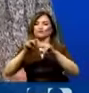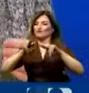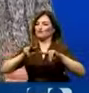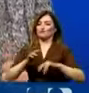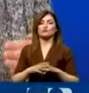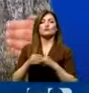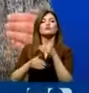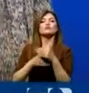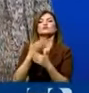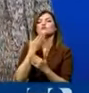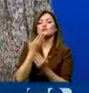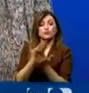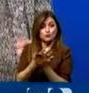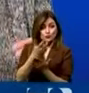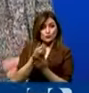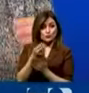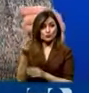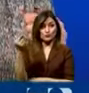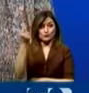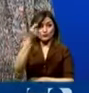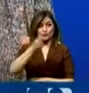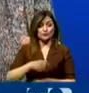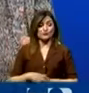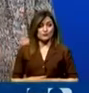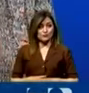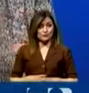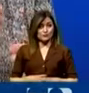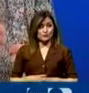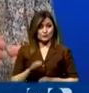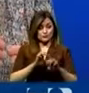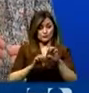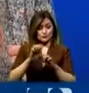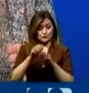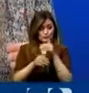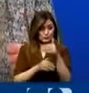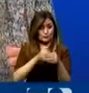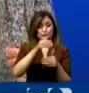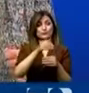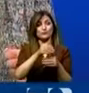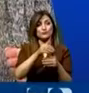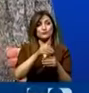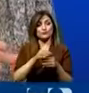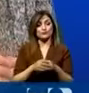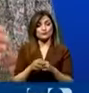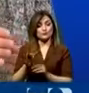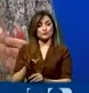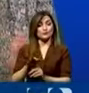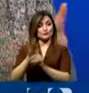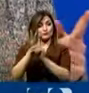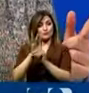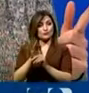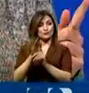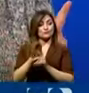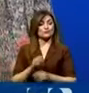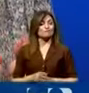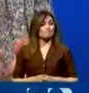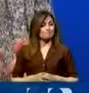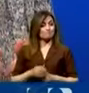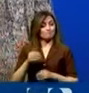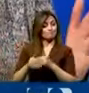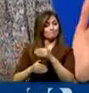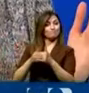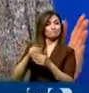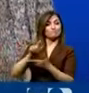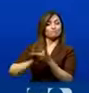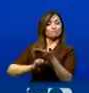es un proceso rápido, con indicación de un procedimiento de carácter especial para que el proceso de